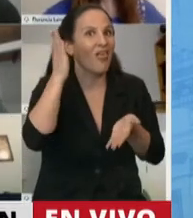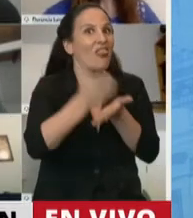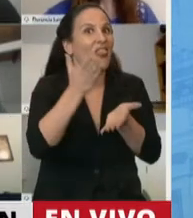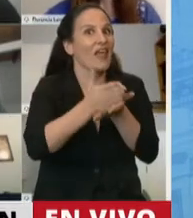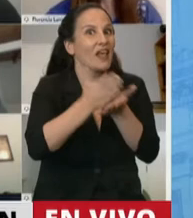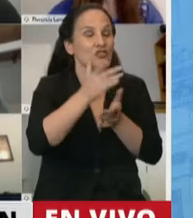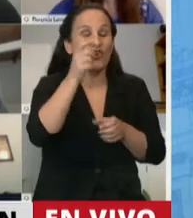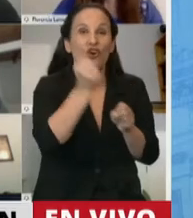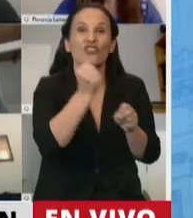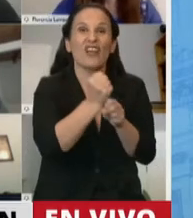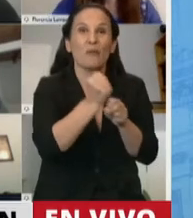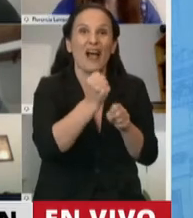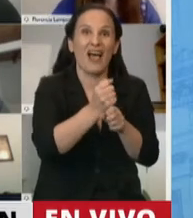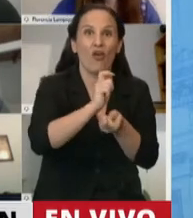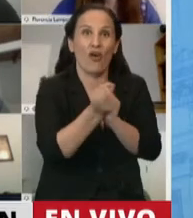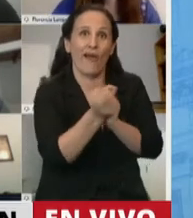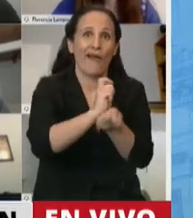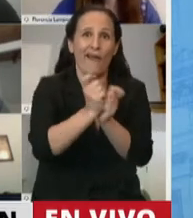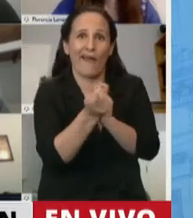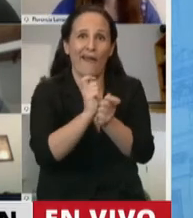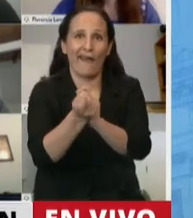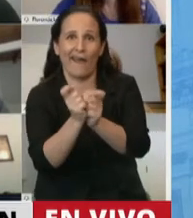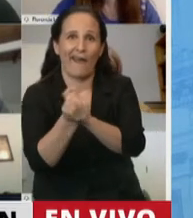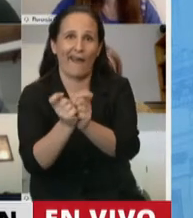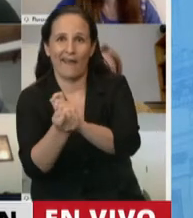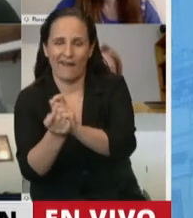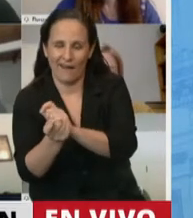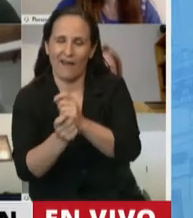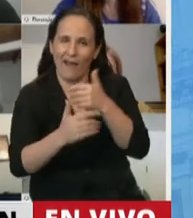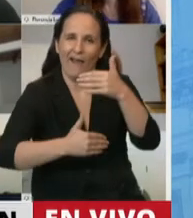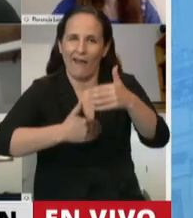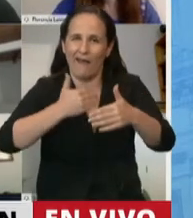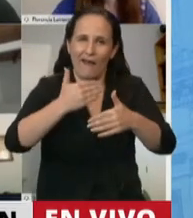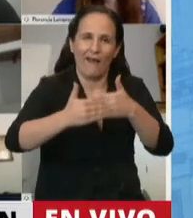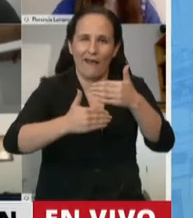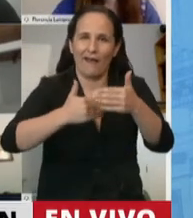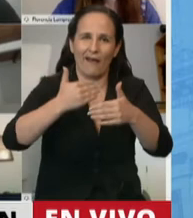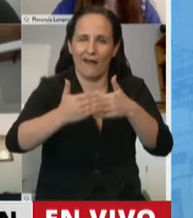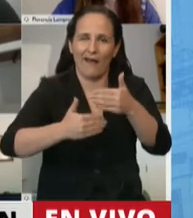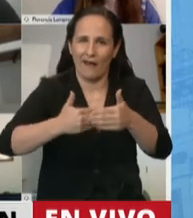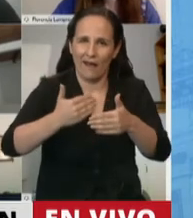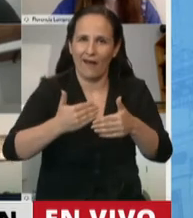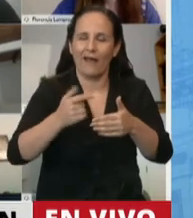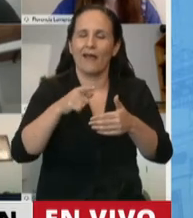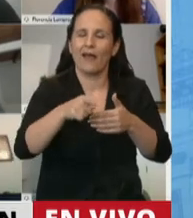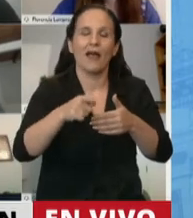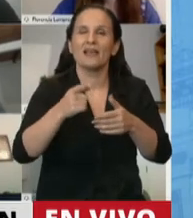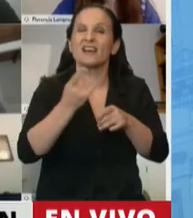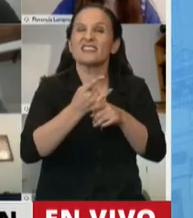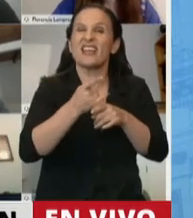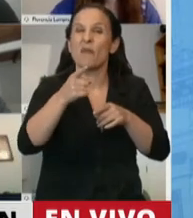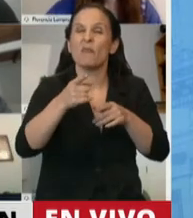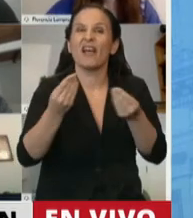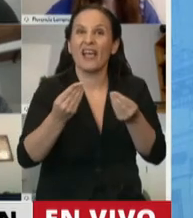del trabajo es dinámico y que debemos ir adaptándolo y perfeccionándolo siempre de ese gran marco